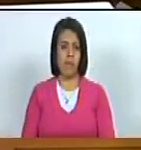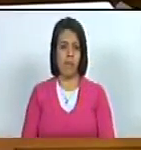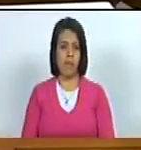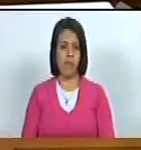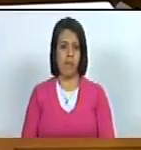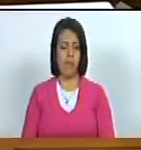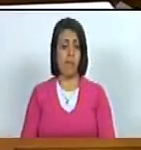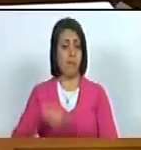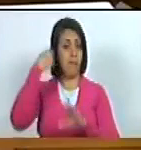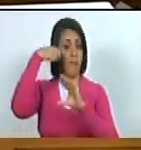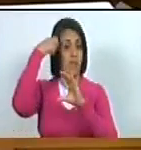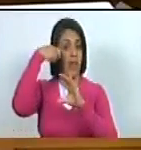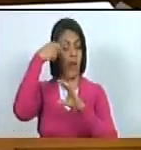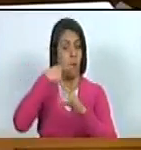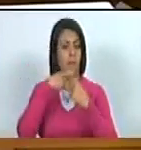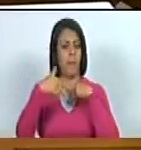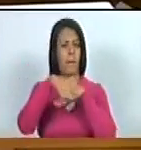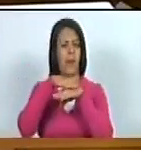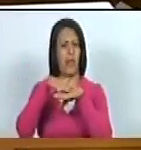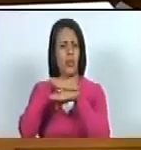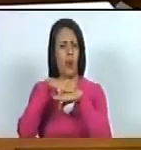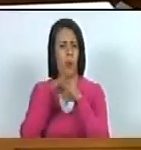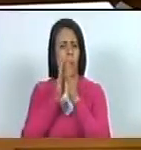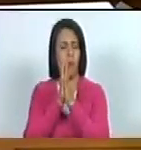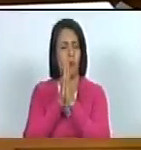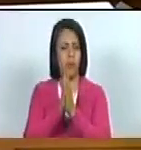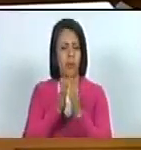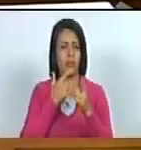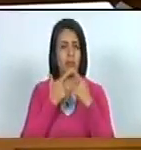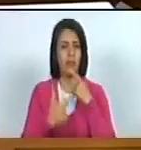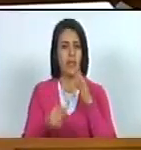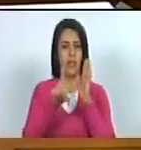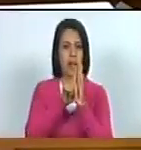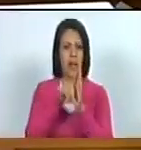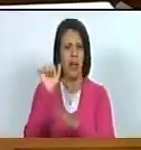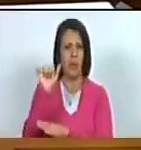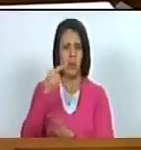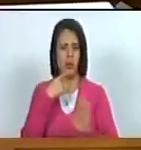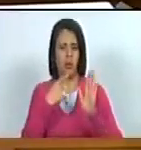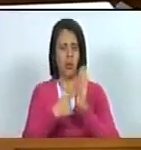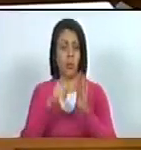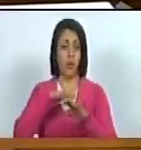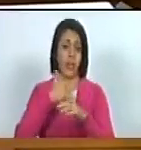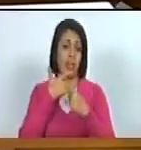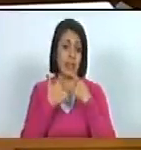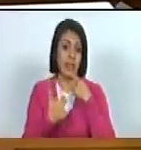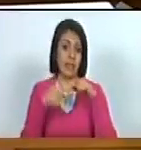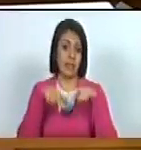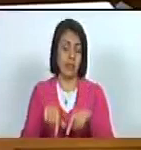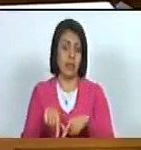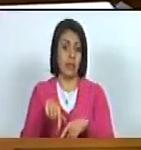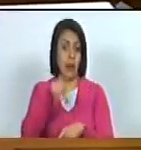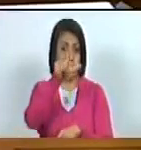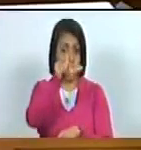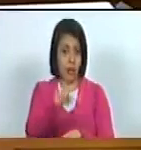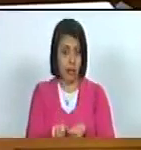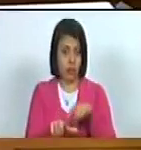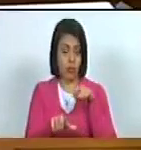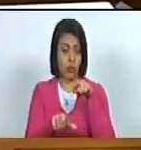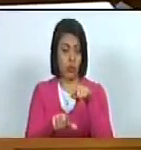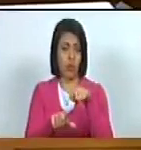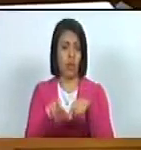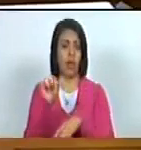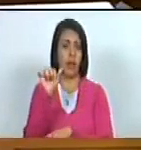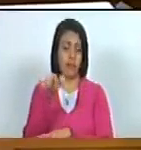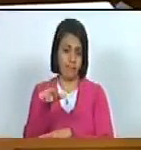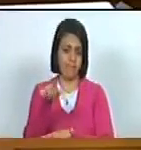grabó un video pidiendo perdón y viola la ley del trastorno del espectro autista porque él dice que uno de sus funcionarios es